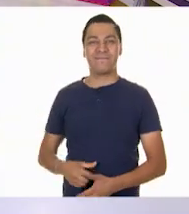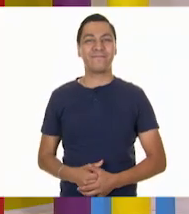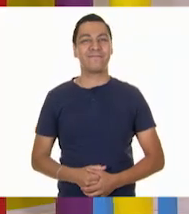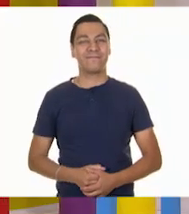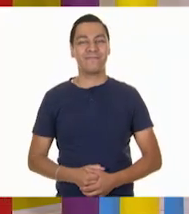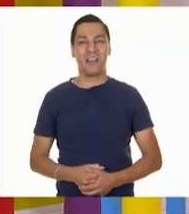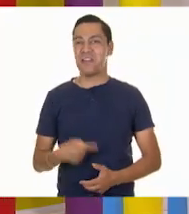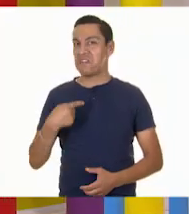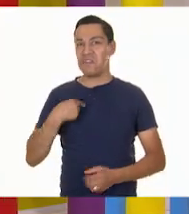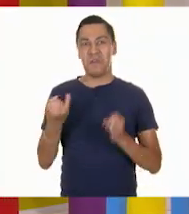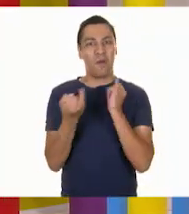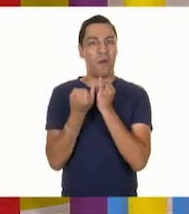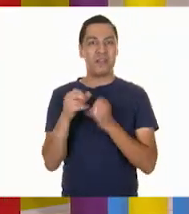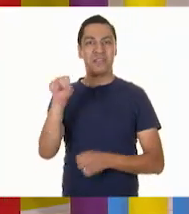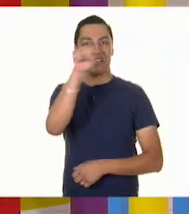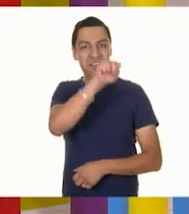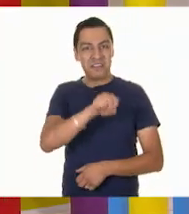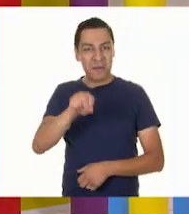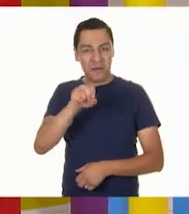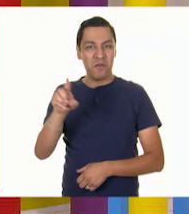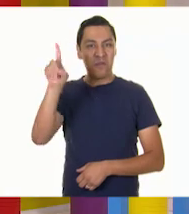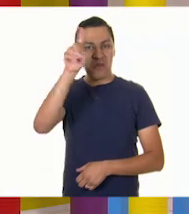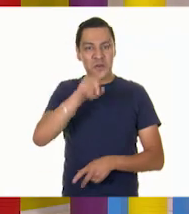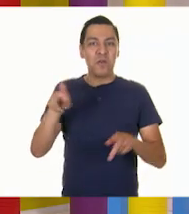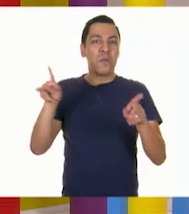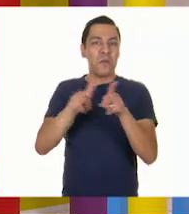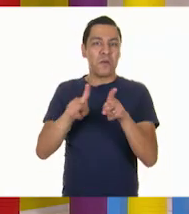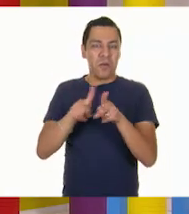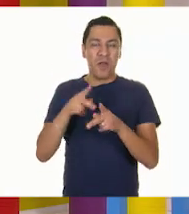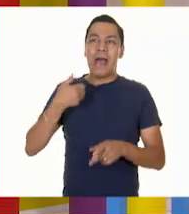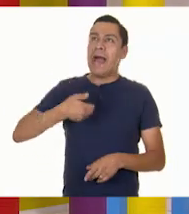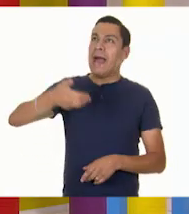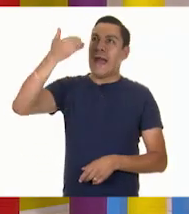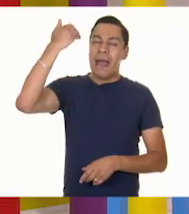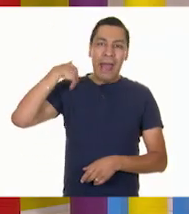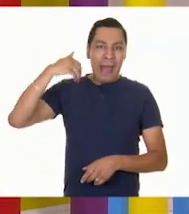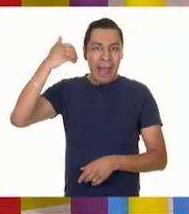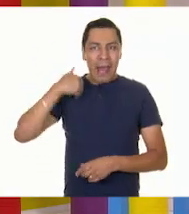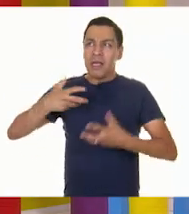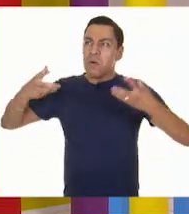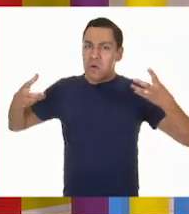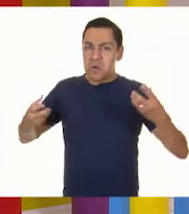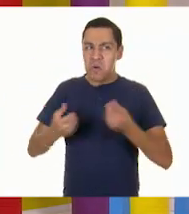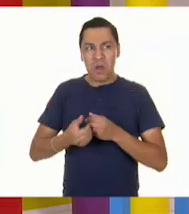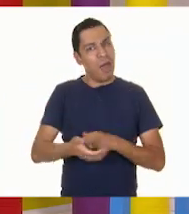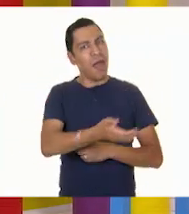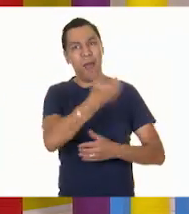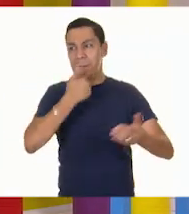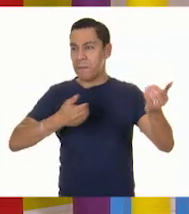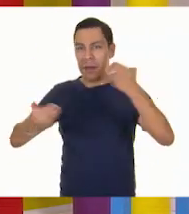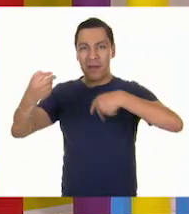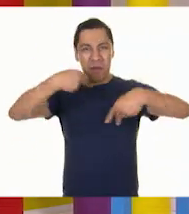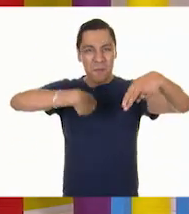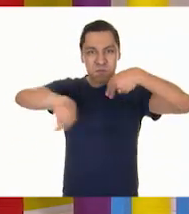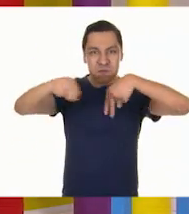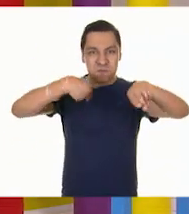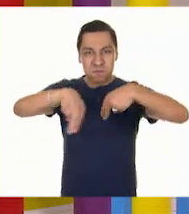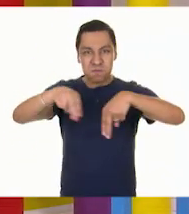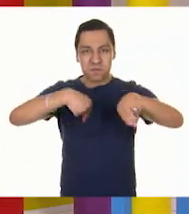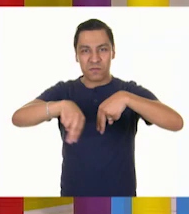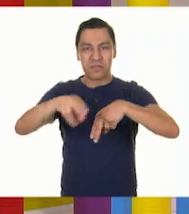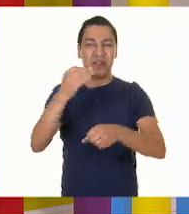Los sábados y domingos con mis primos antes nos reuníamos después de comer con los abuelos para echarnos una cascarita.